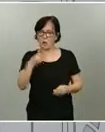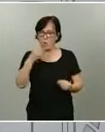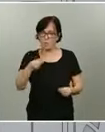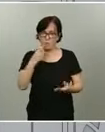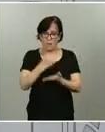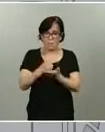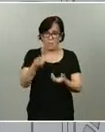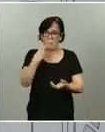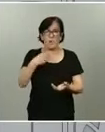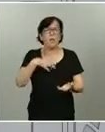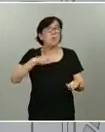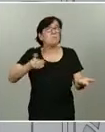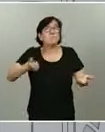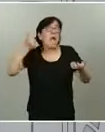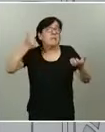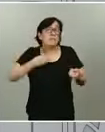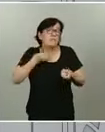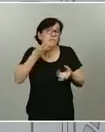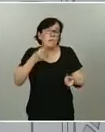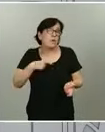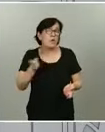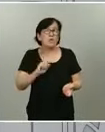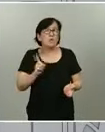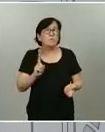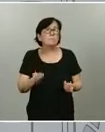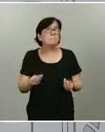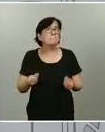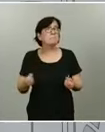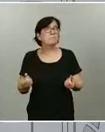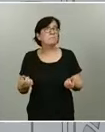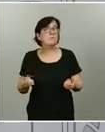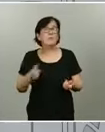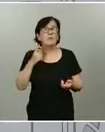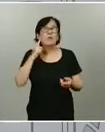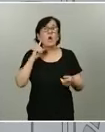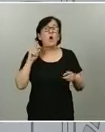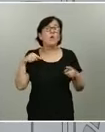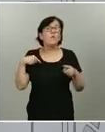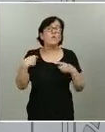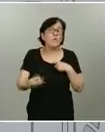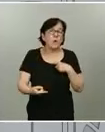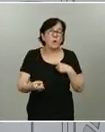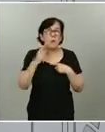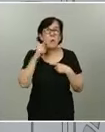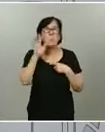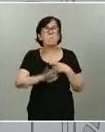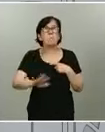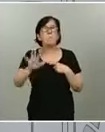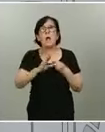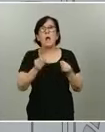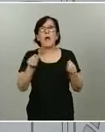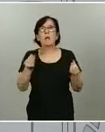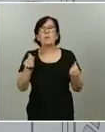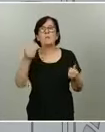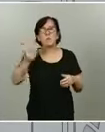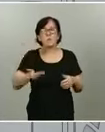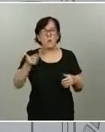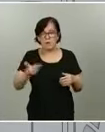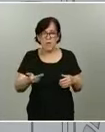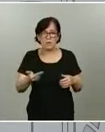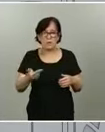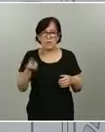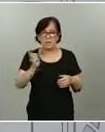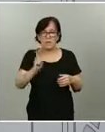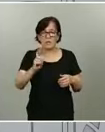mucho más allá, de tener algún efecto no parece que sea muy importante, porque si no ya habría